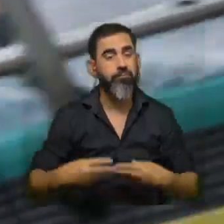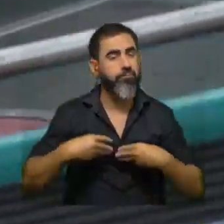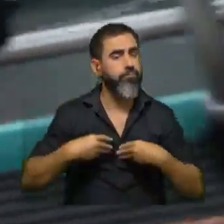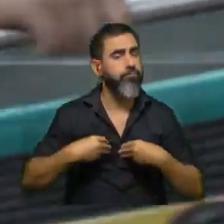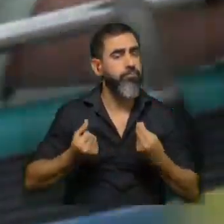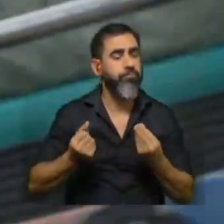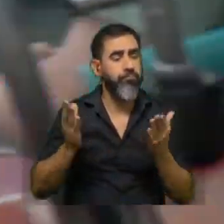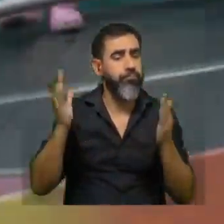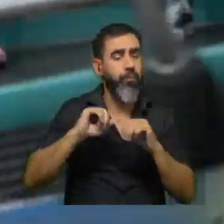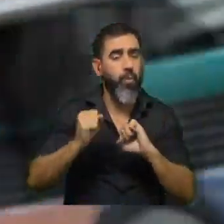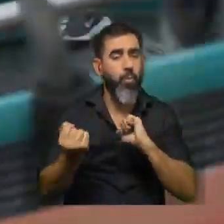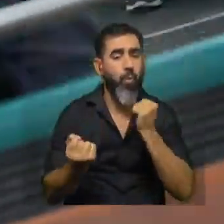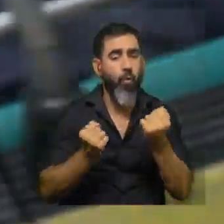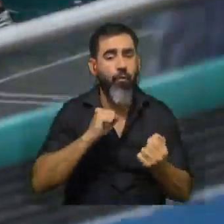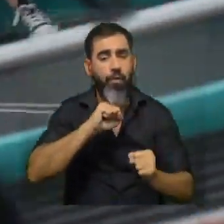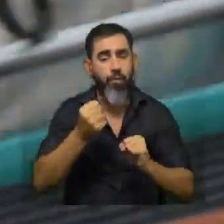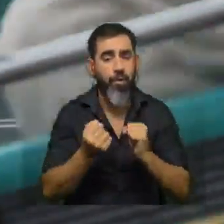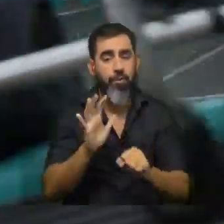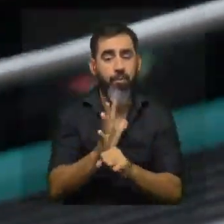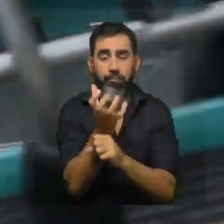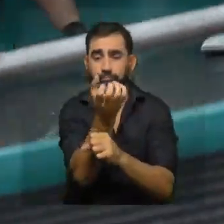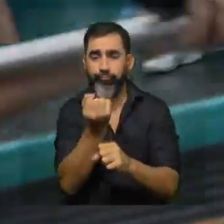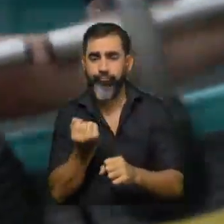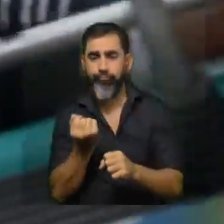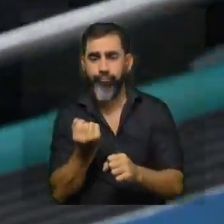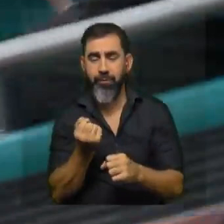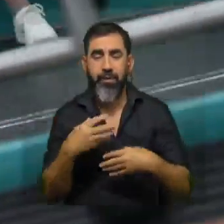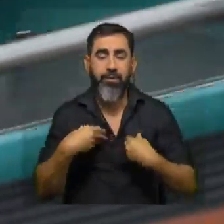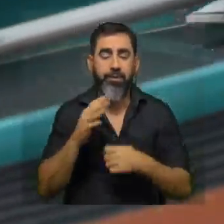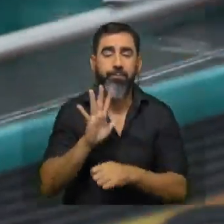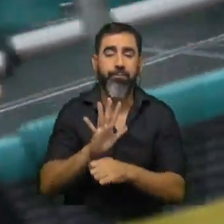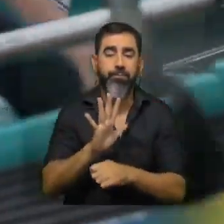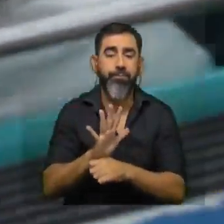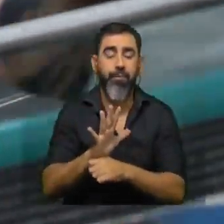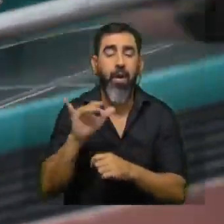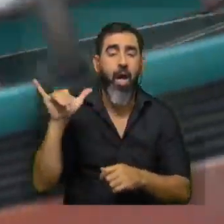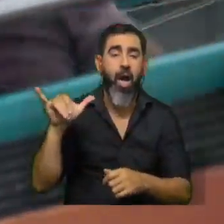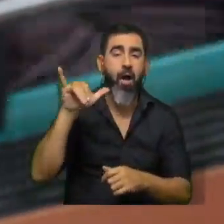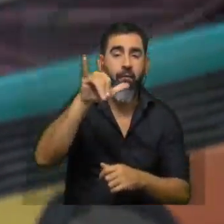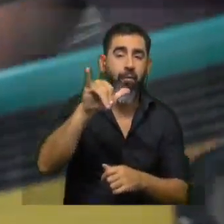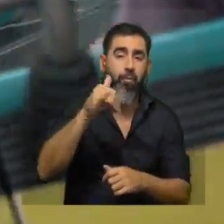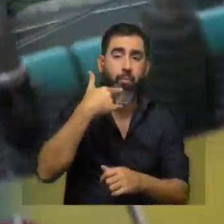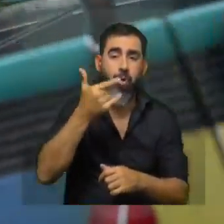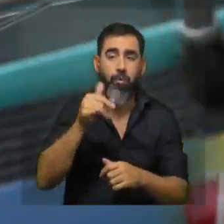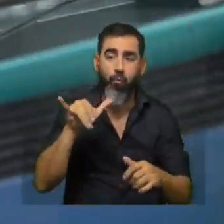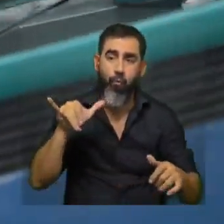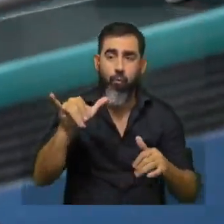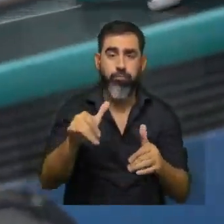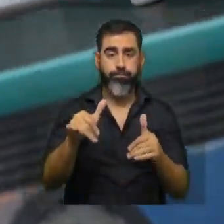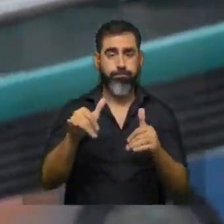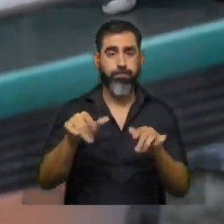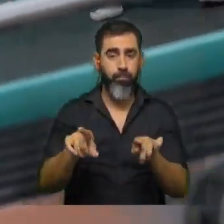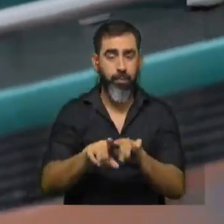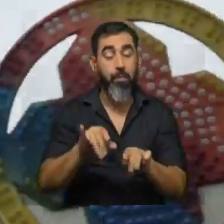vos decías de no poder moverte de que hay una fuerza que te tira para atrás ¿es la que sentimos por ejemplo cuando vamos en un avión que despega? ¿por ejemplo es esa misma? sí,